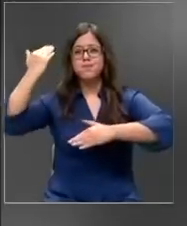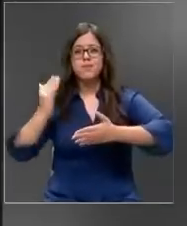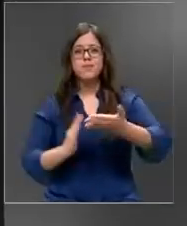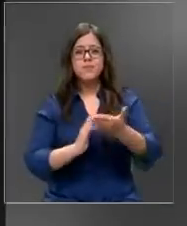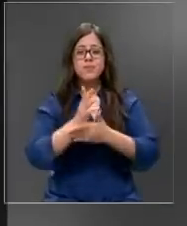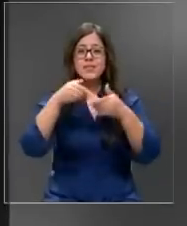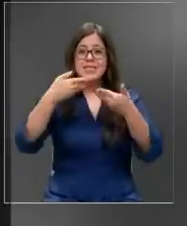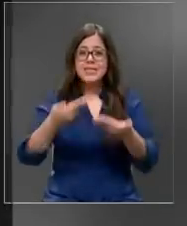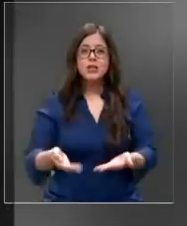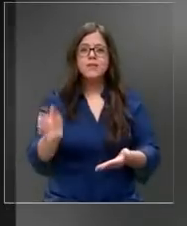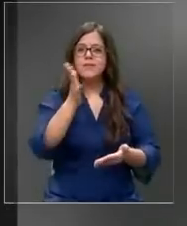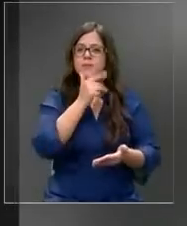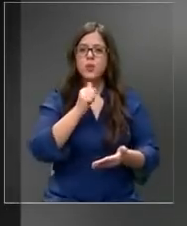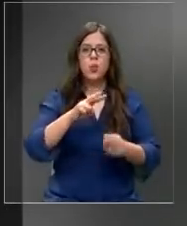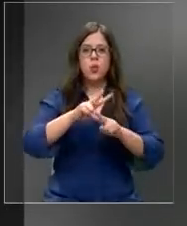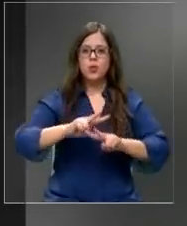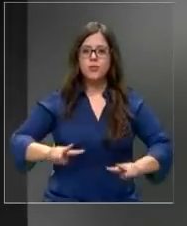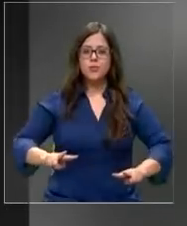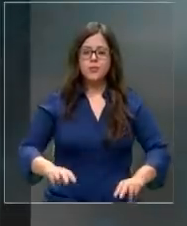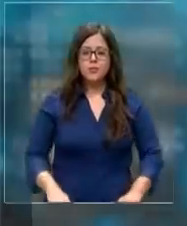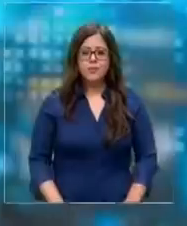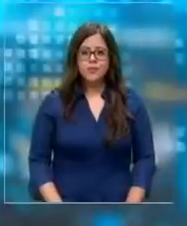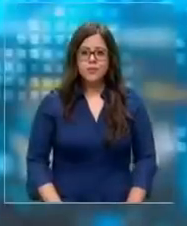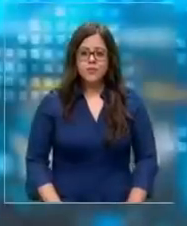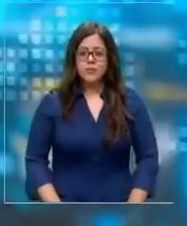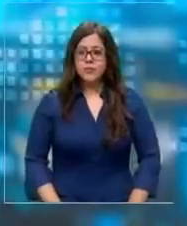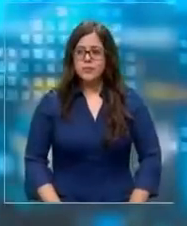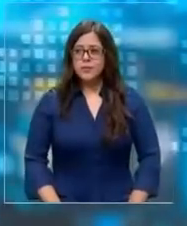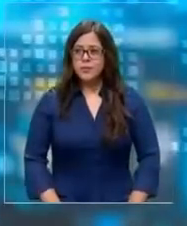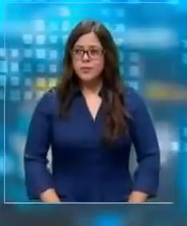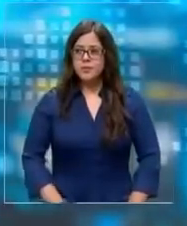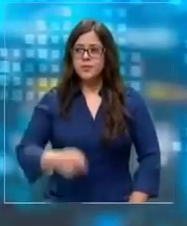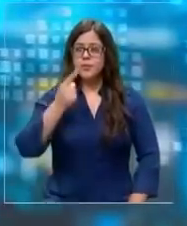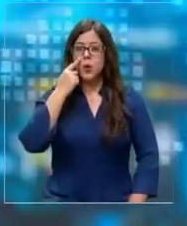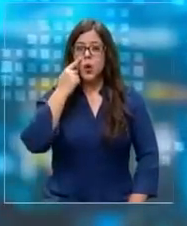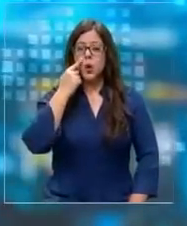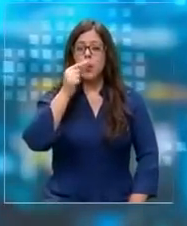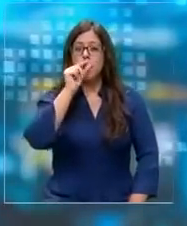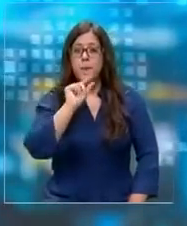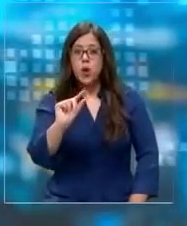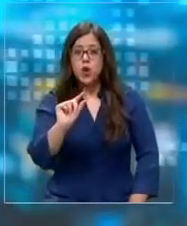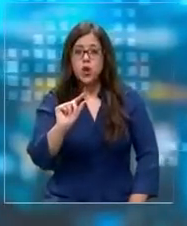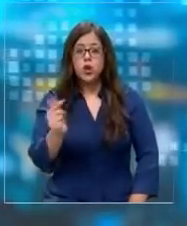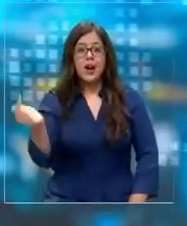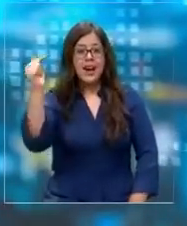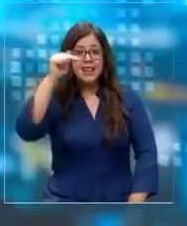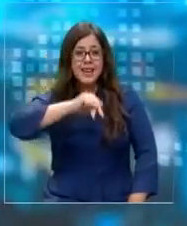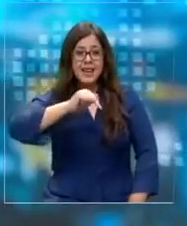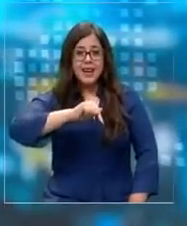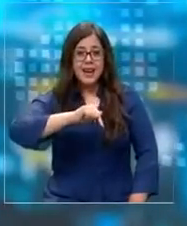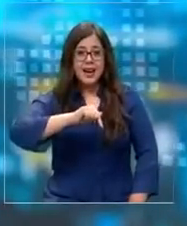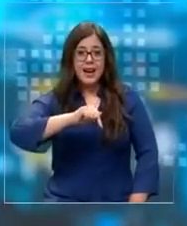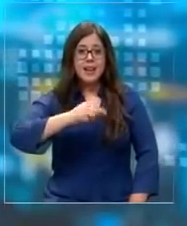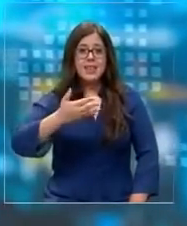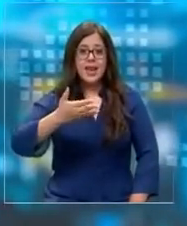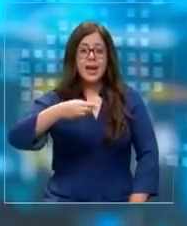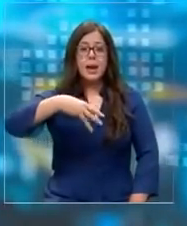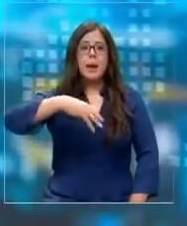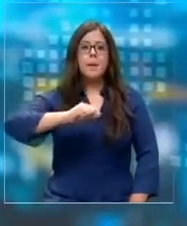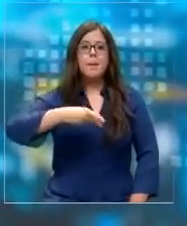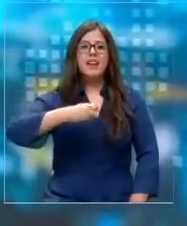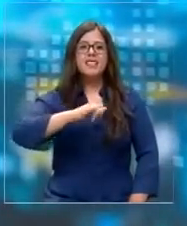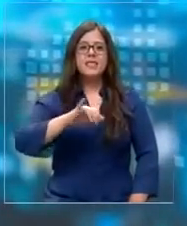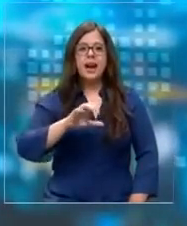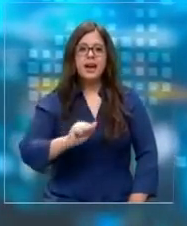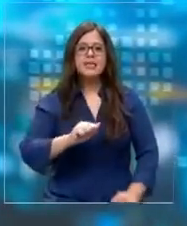aún no logra encontrar la paz. Bueno, les cuento que en algunos minutos más va a llegar hasta acá, hasta Machaza, donde está